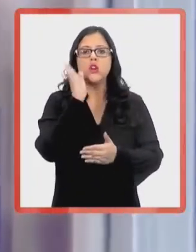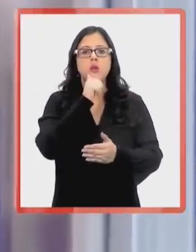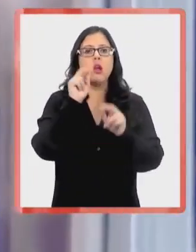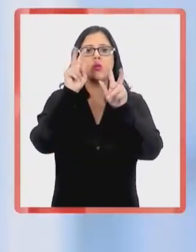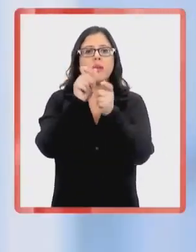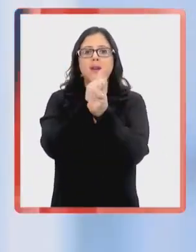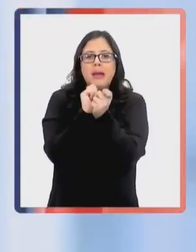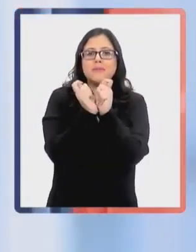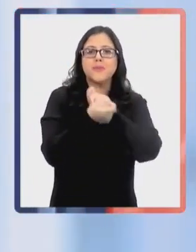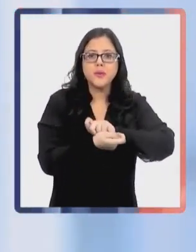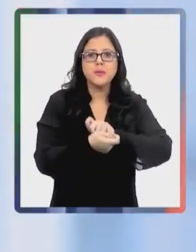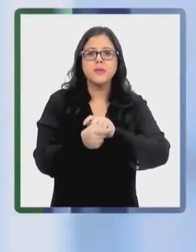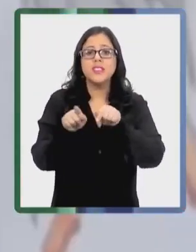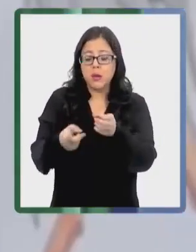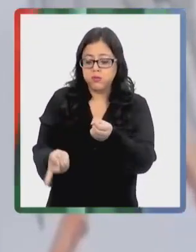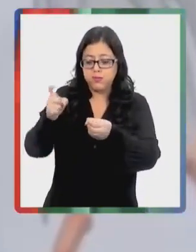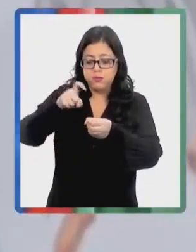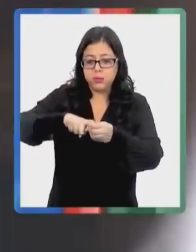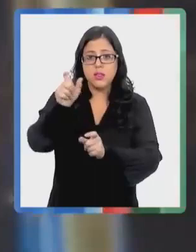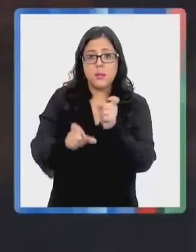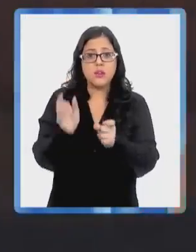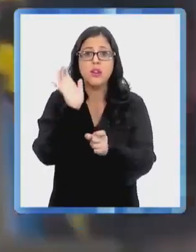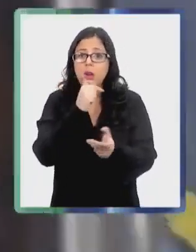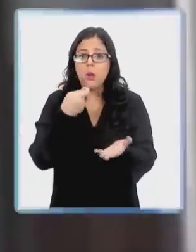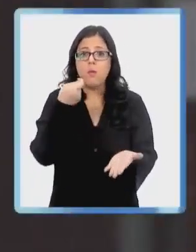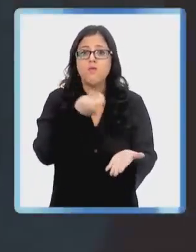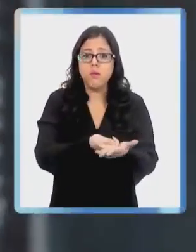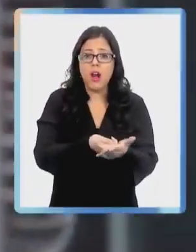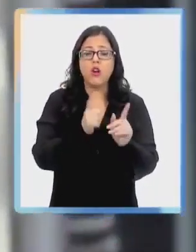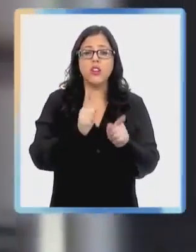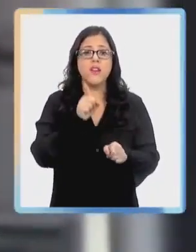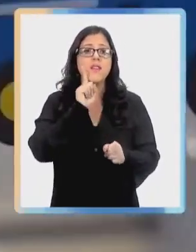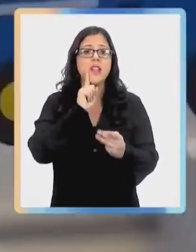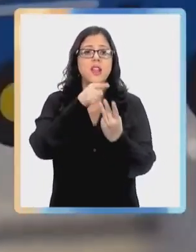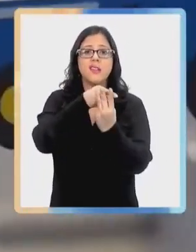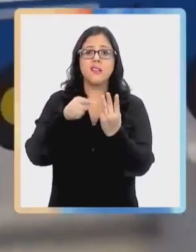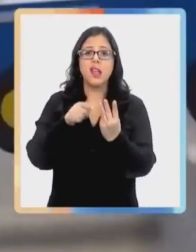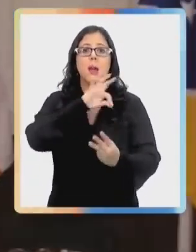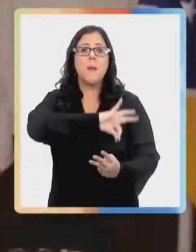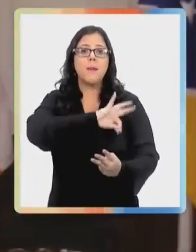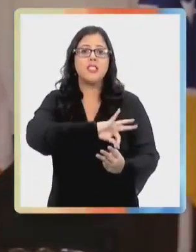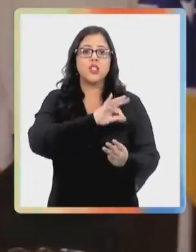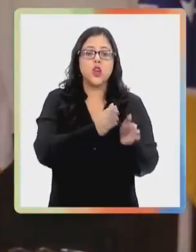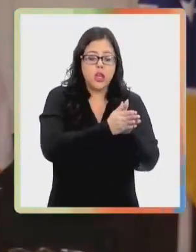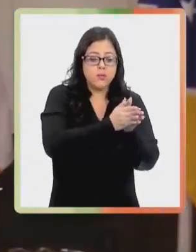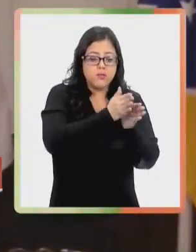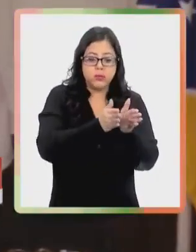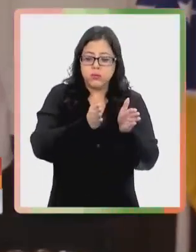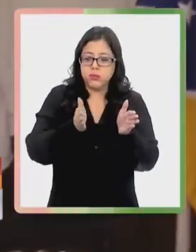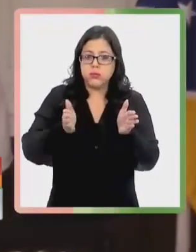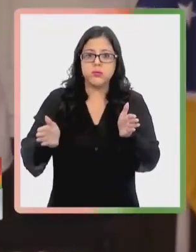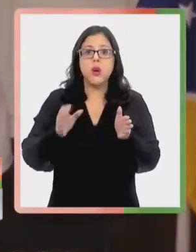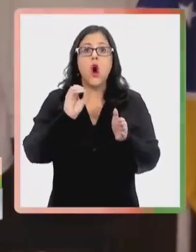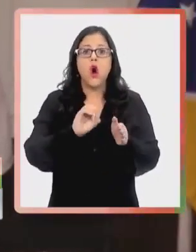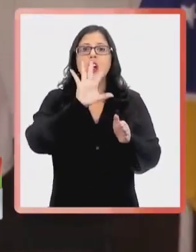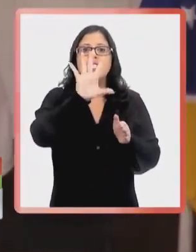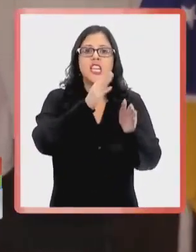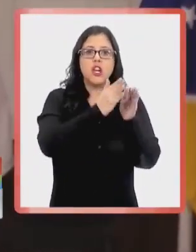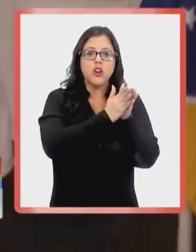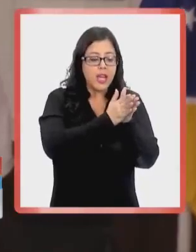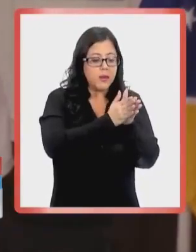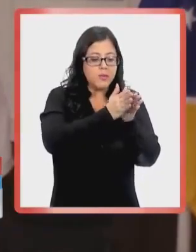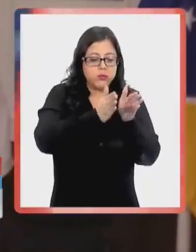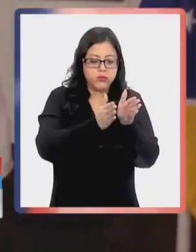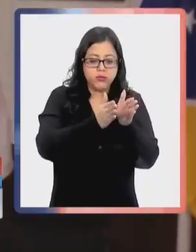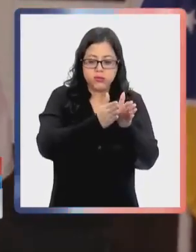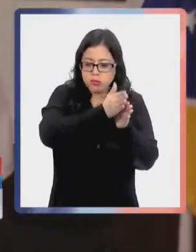estar en el Registro de Deudores se debe tener 3 pensiones continuas adeudadas o 5 discontinuas. Ese es